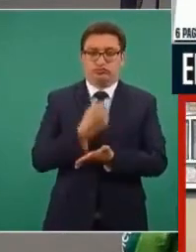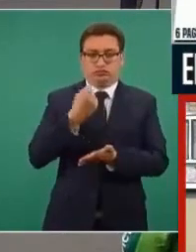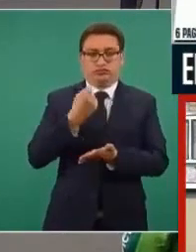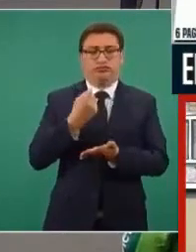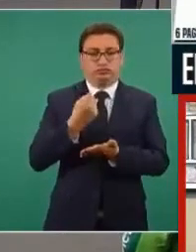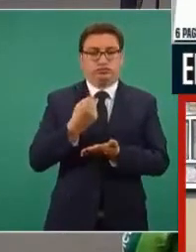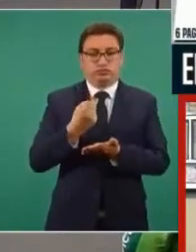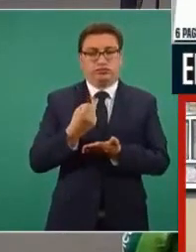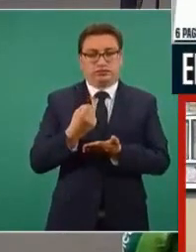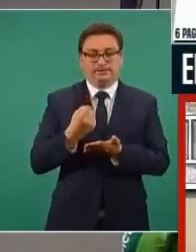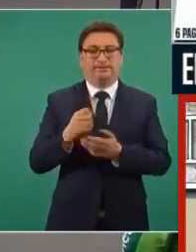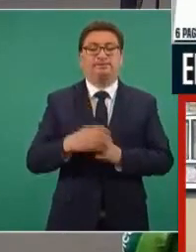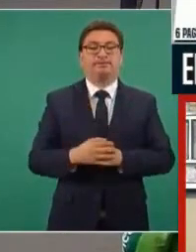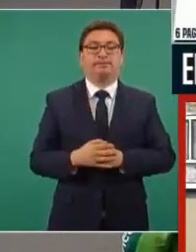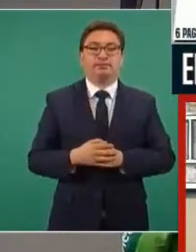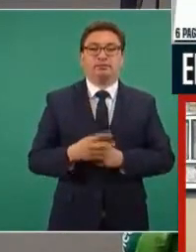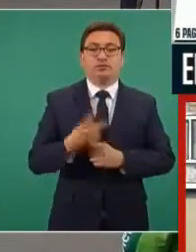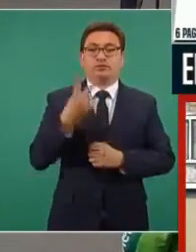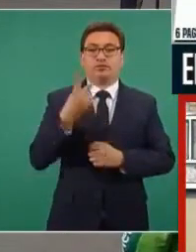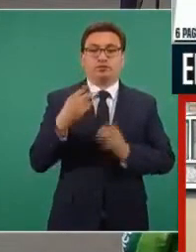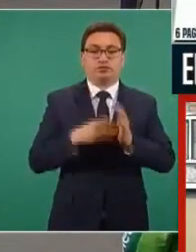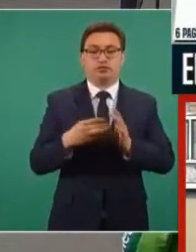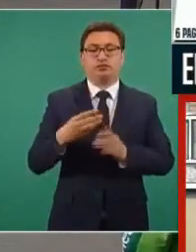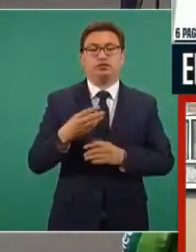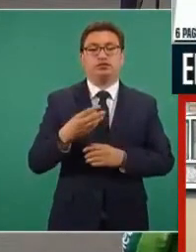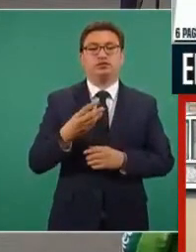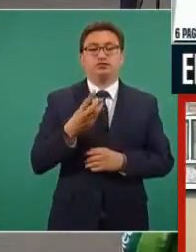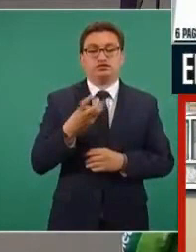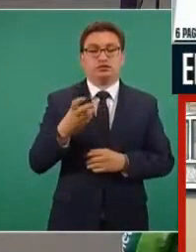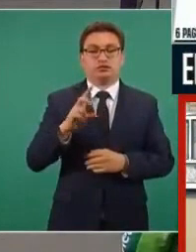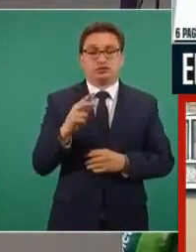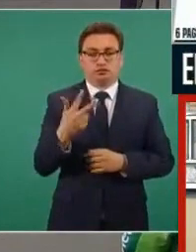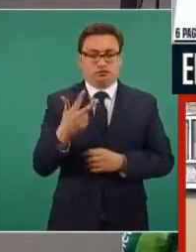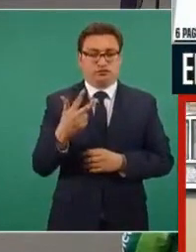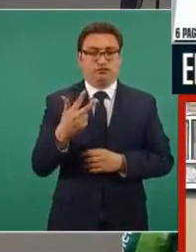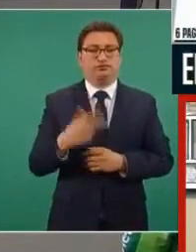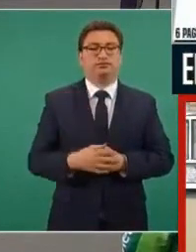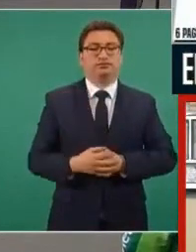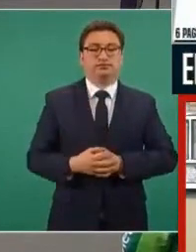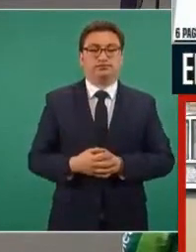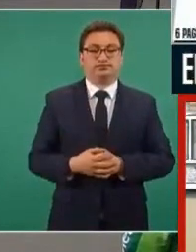a los combustibles 2 mil 338.